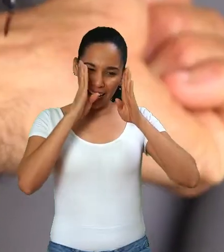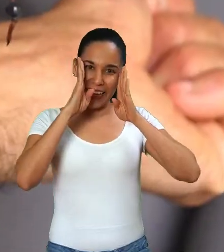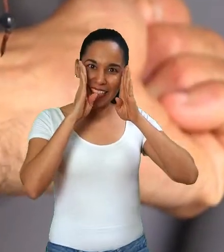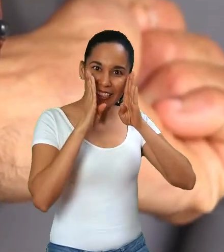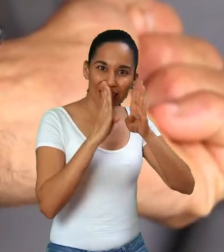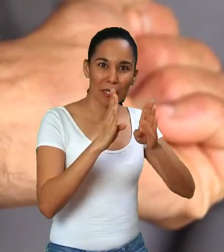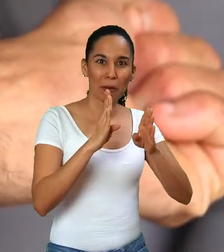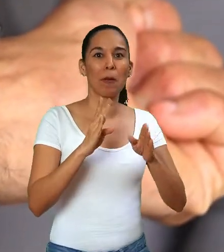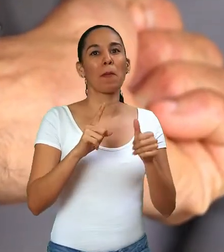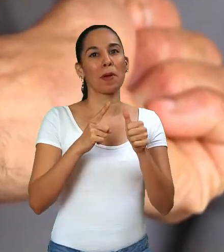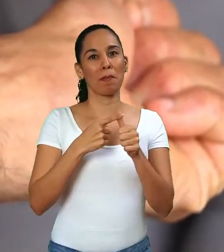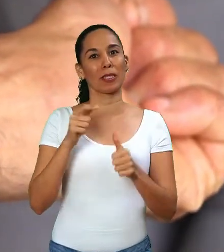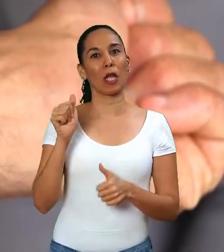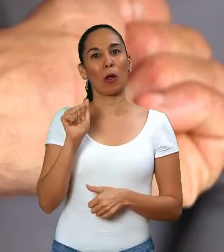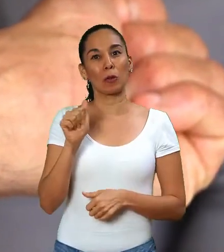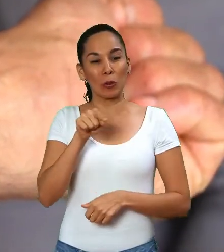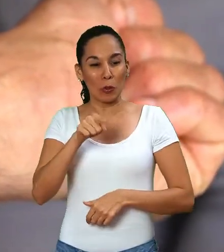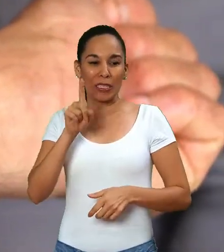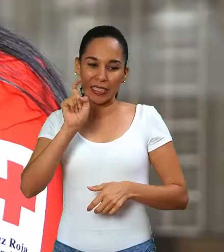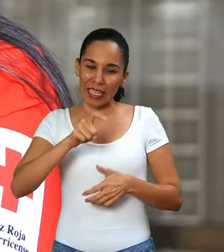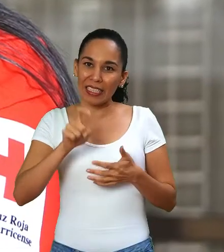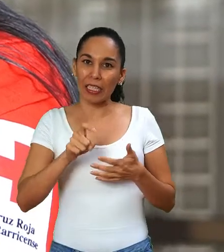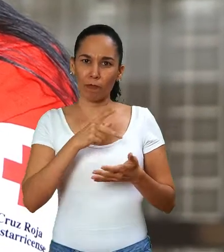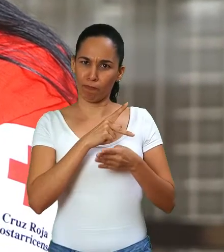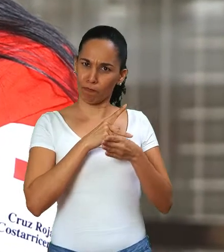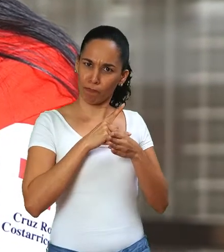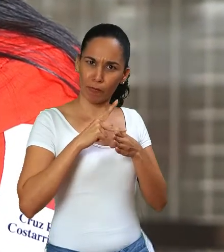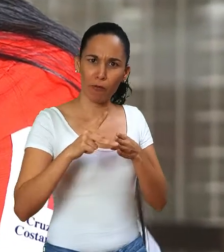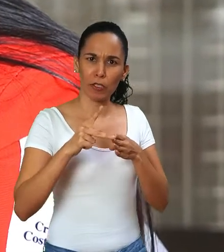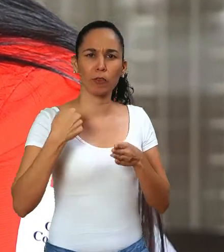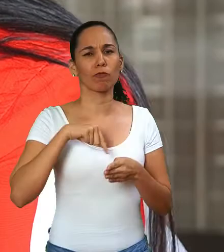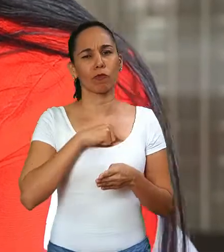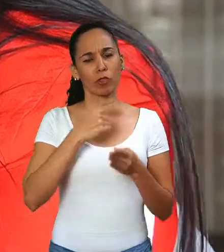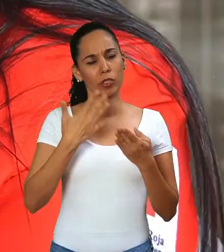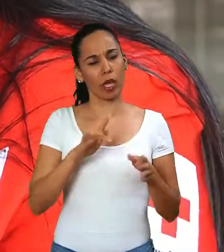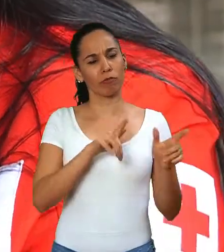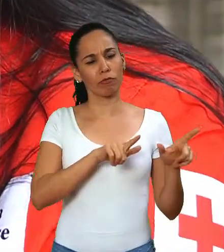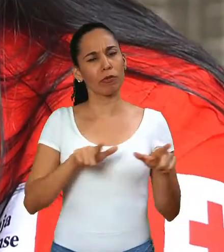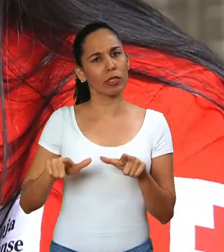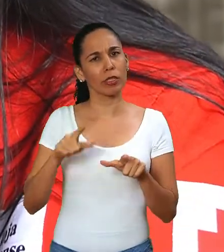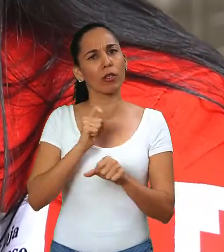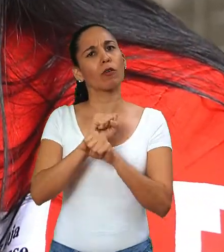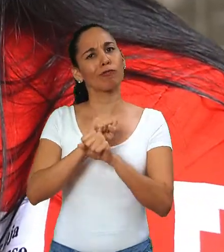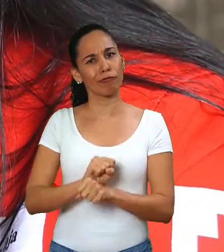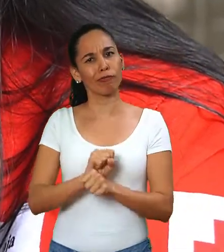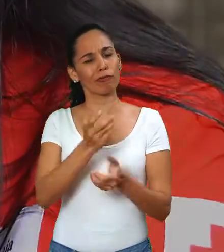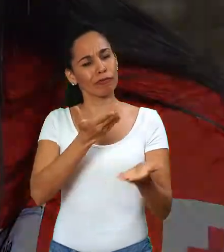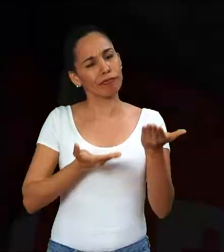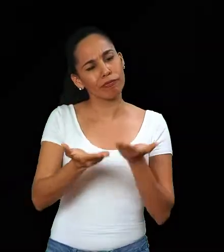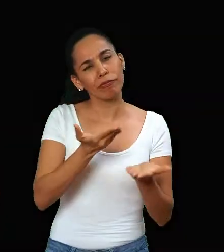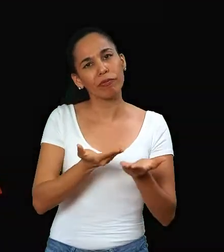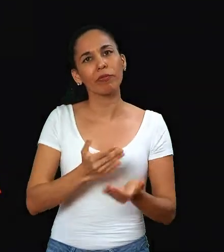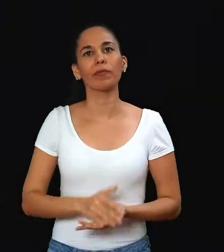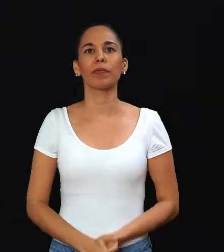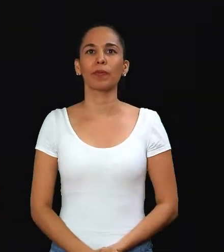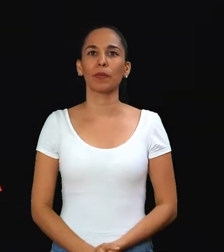la atención en primeros auxilios que amerita, de la manera profesional en la que estamos entrenados y acostumbrados a brindar.